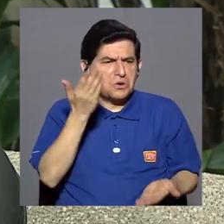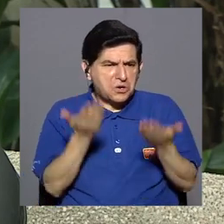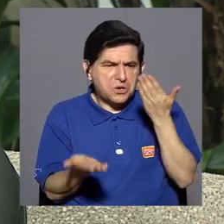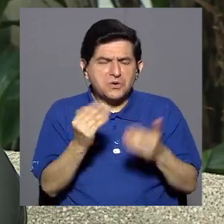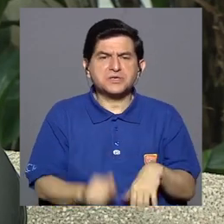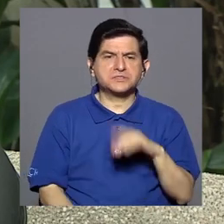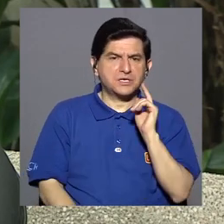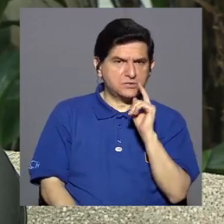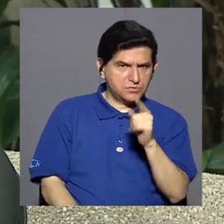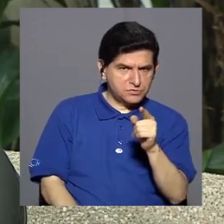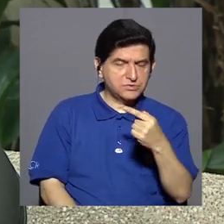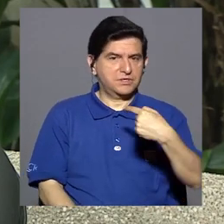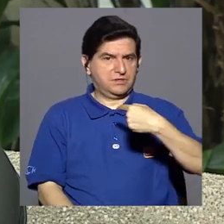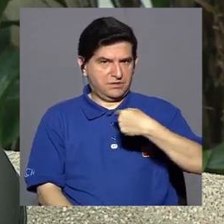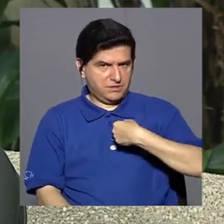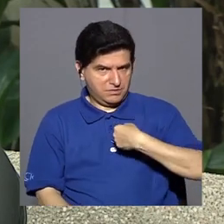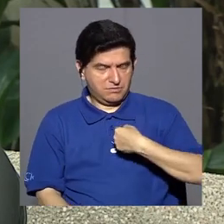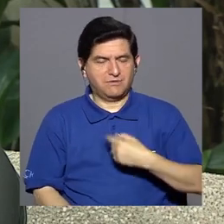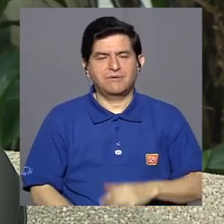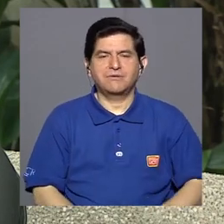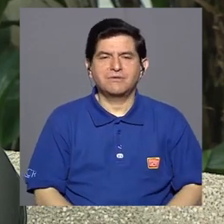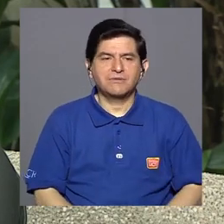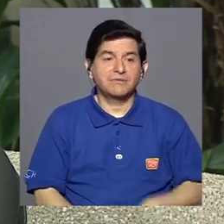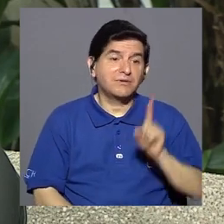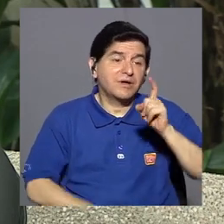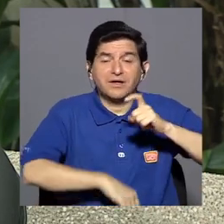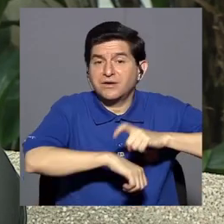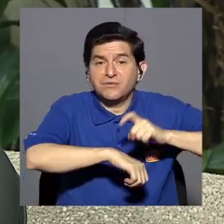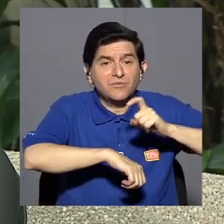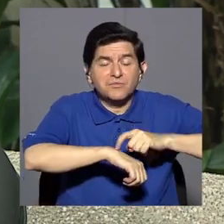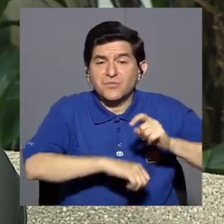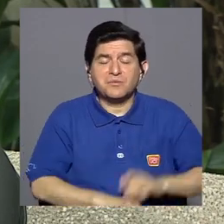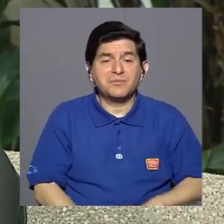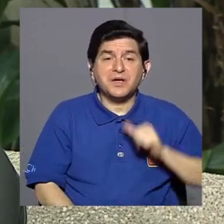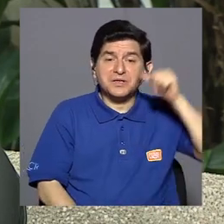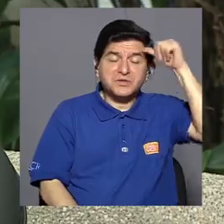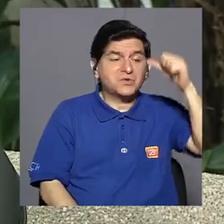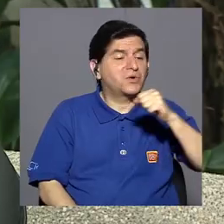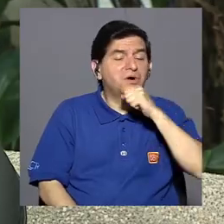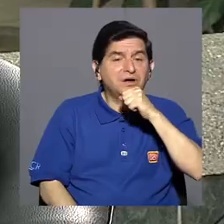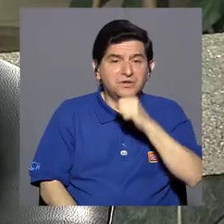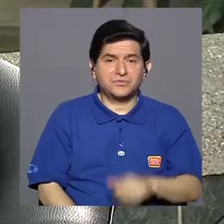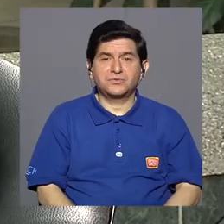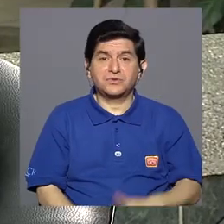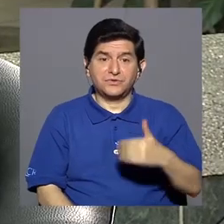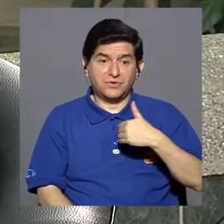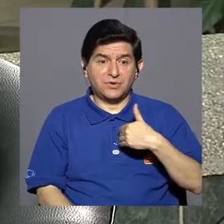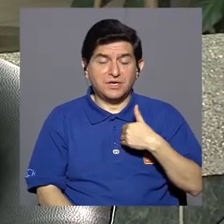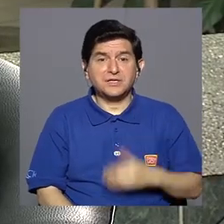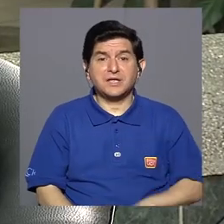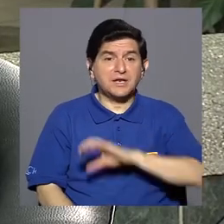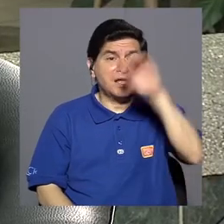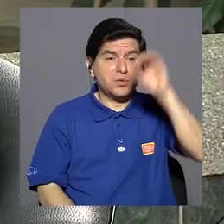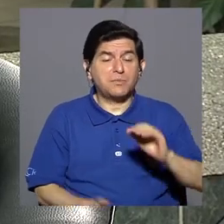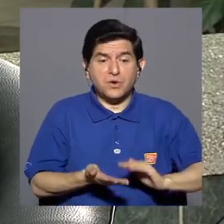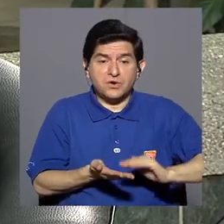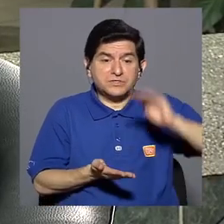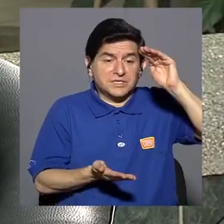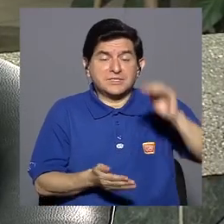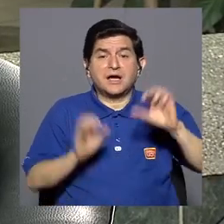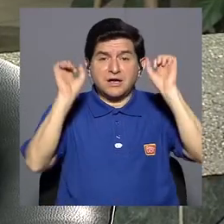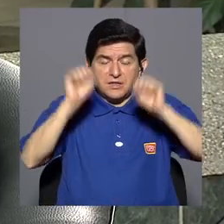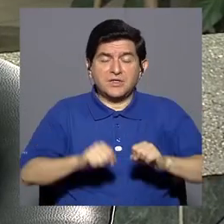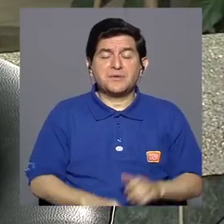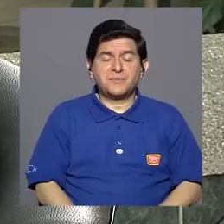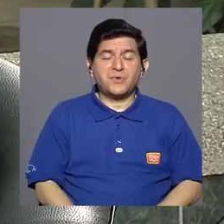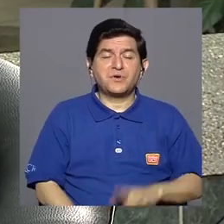probablemente para usted y para mí, que en algún momento seremos adultos mayores y tenemos un alto porcentaje de